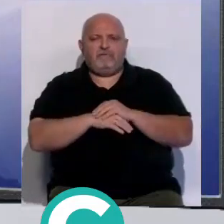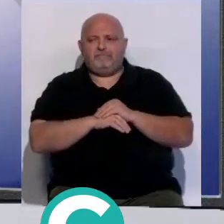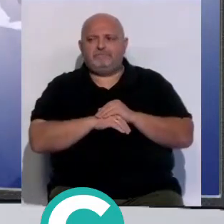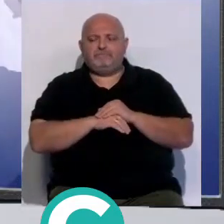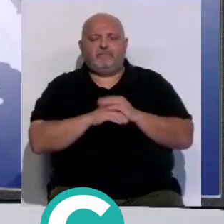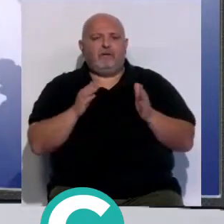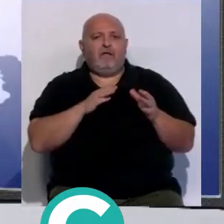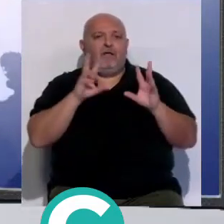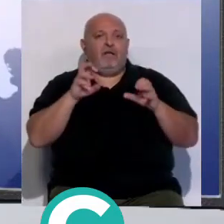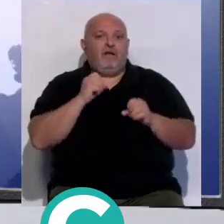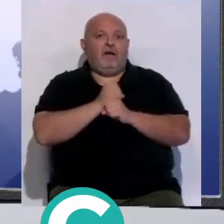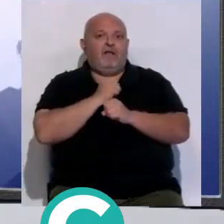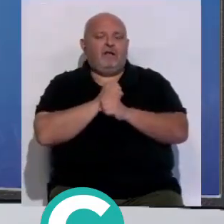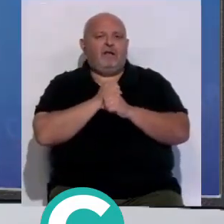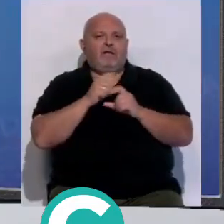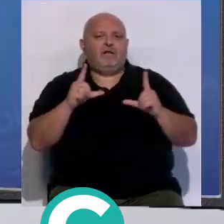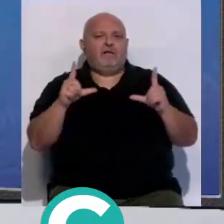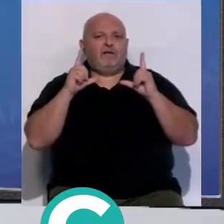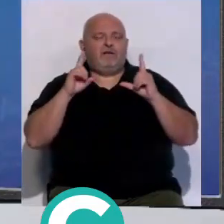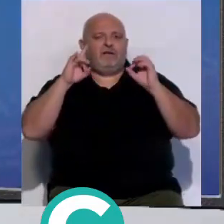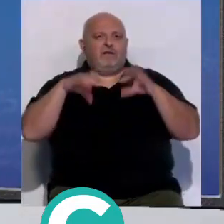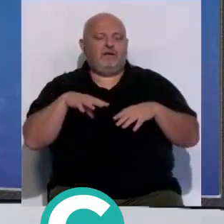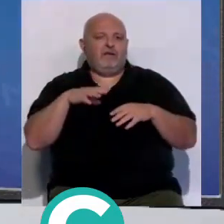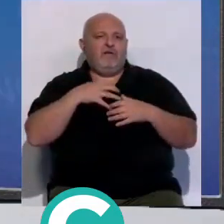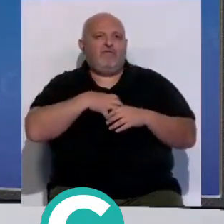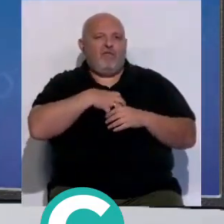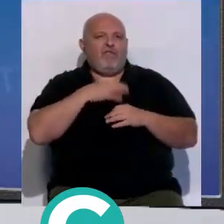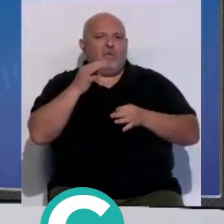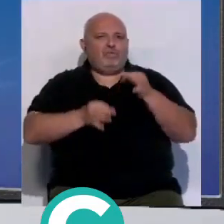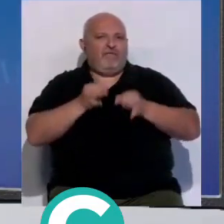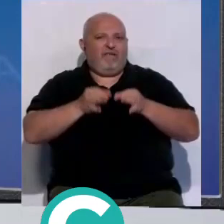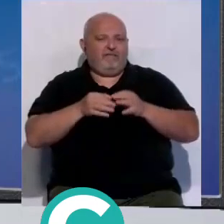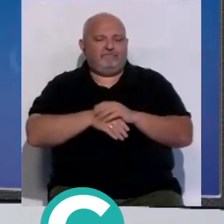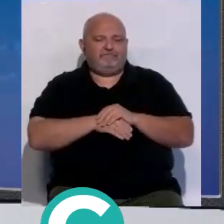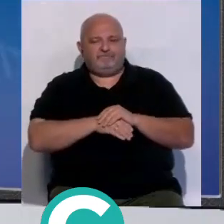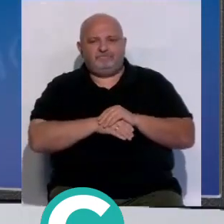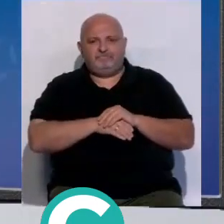y en la crónica laboral fueron protagonistas los funcionarios de justicia